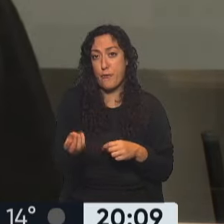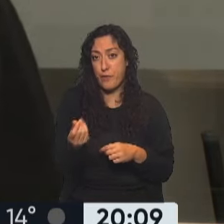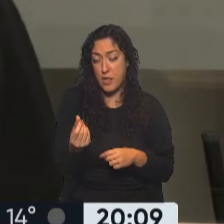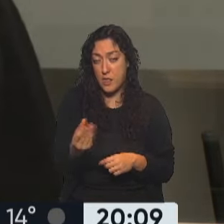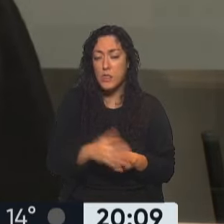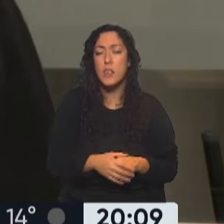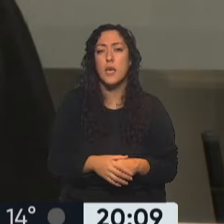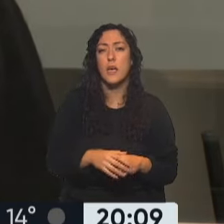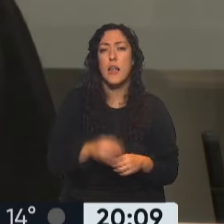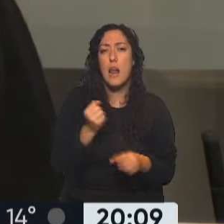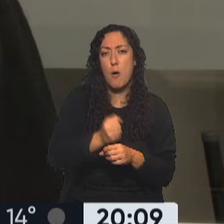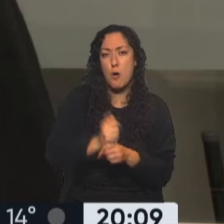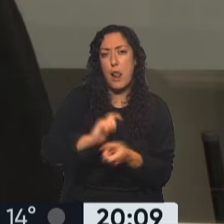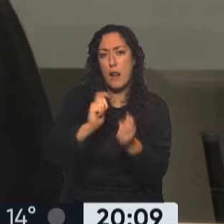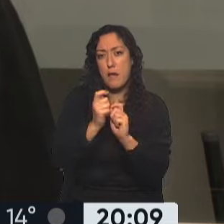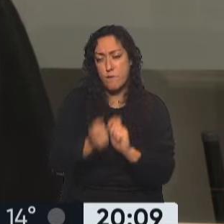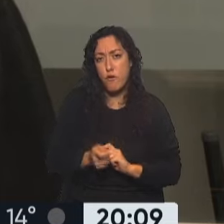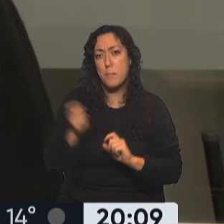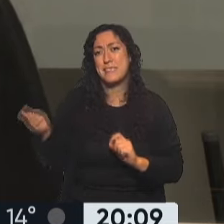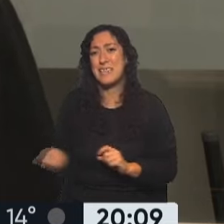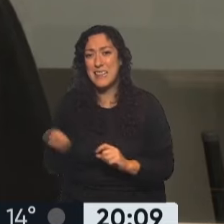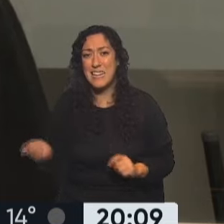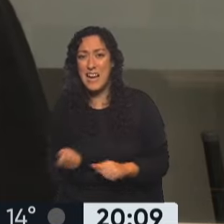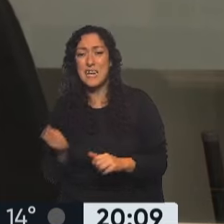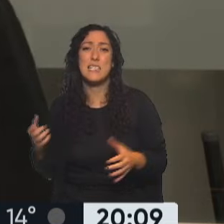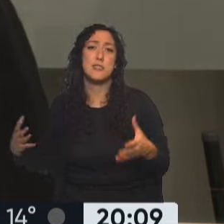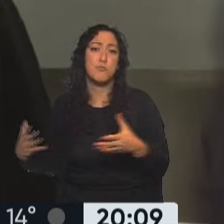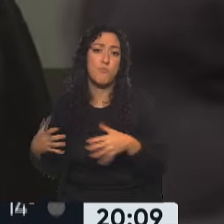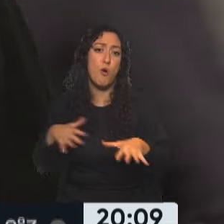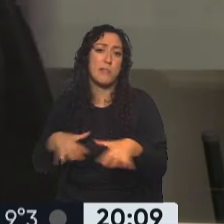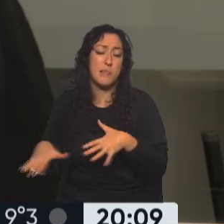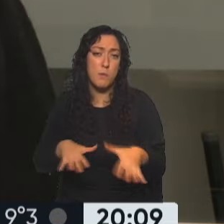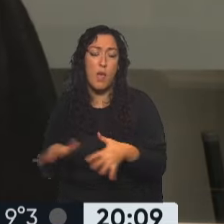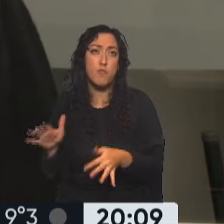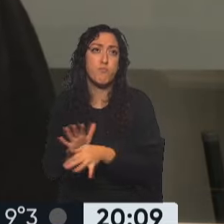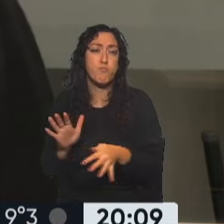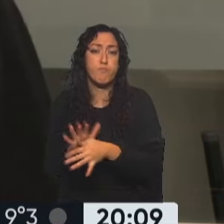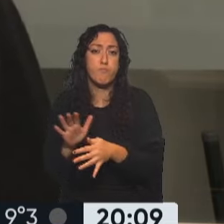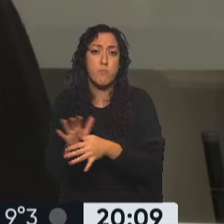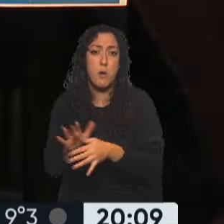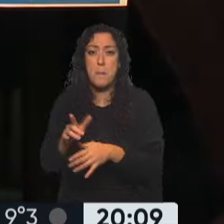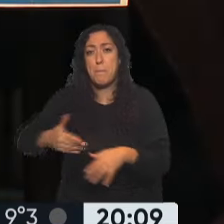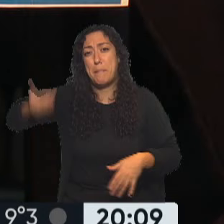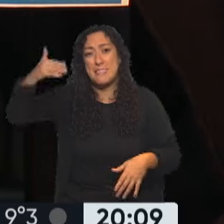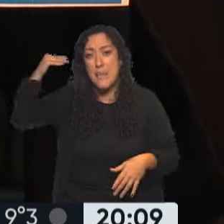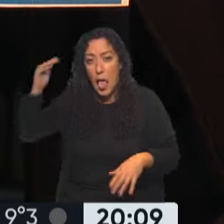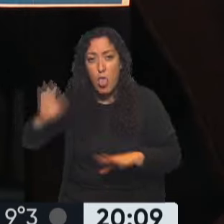laboral, el intento de convertir al sindicalismo en una especie de pieza del pasado,